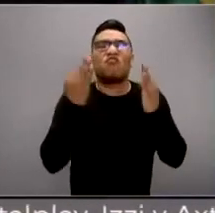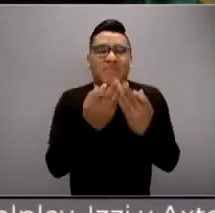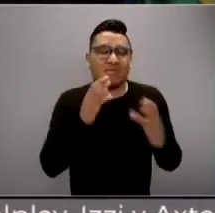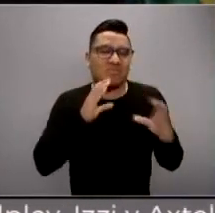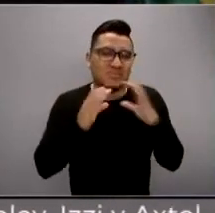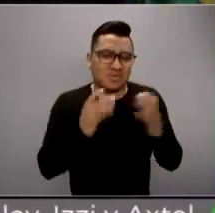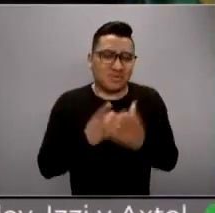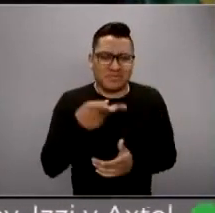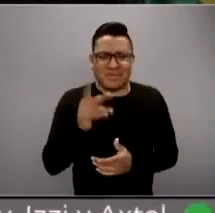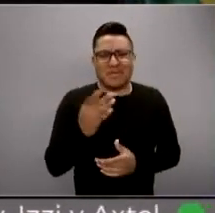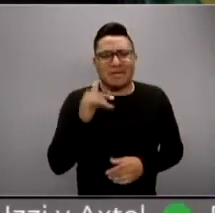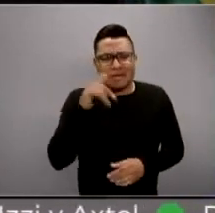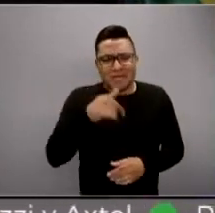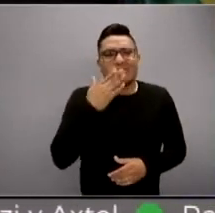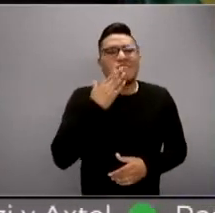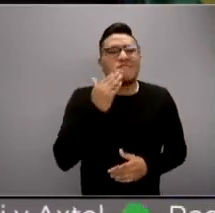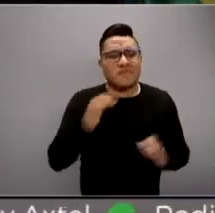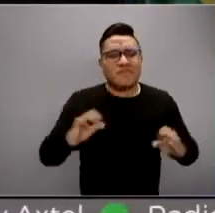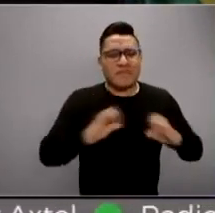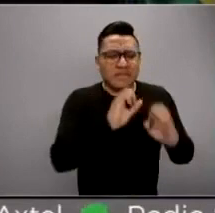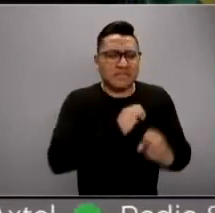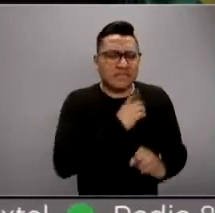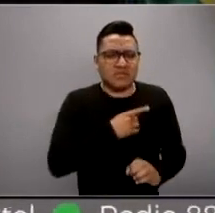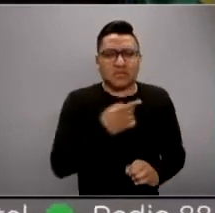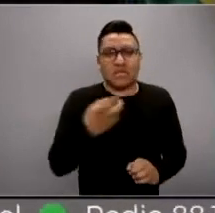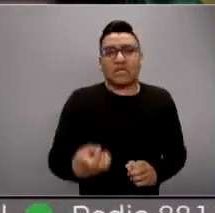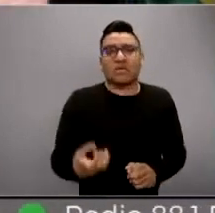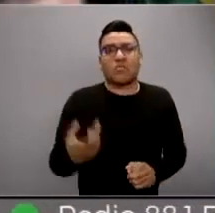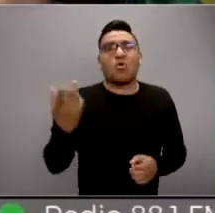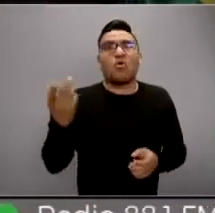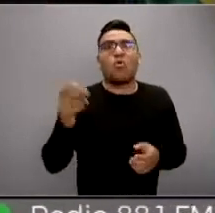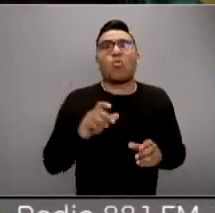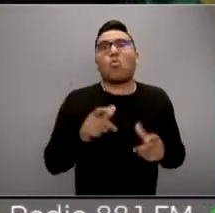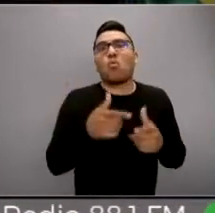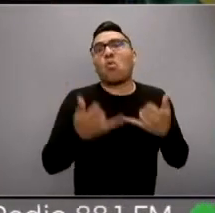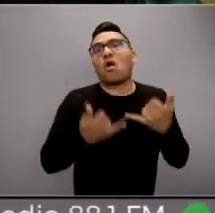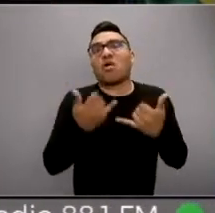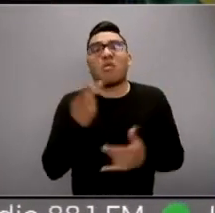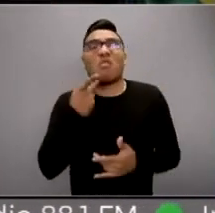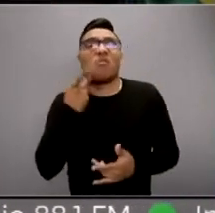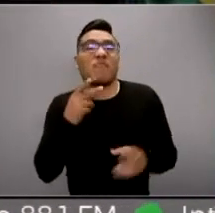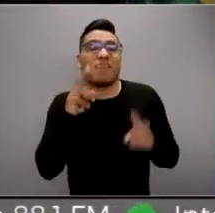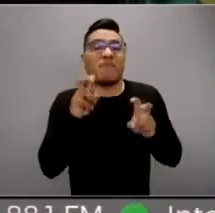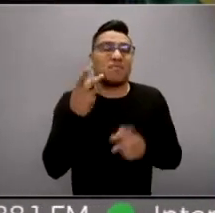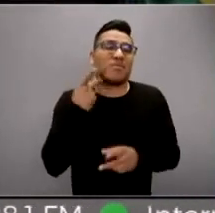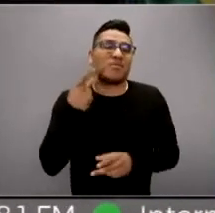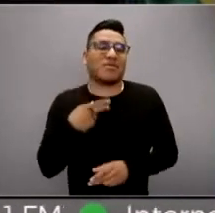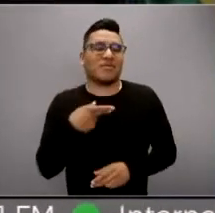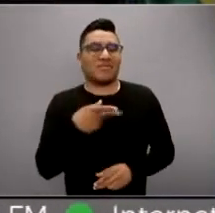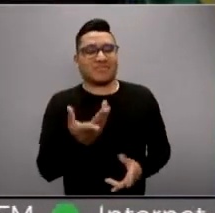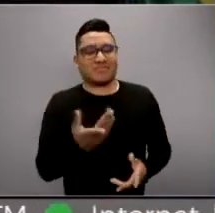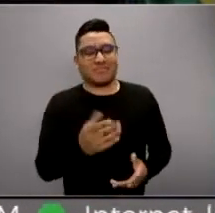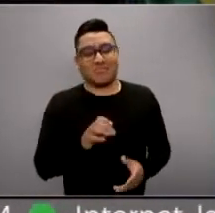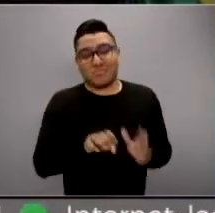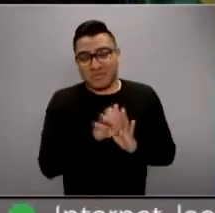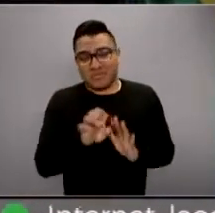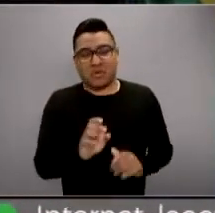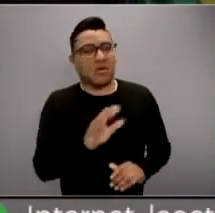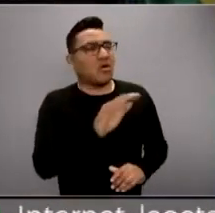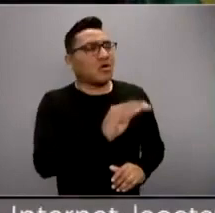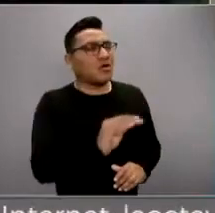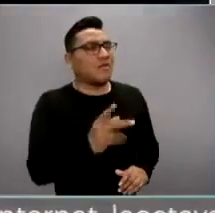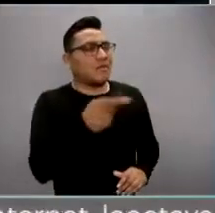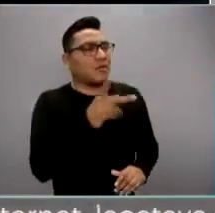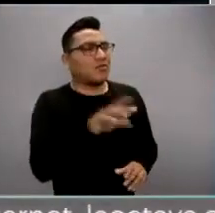amablemente en épocas de crisis y pandemia no estar jugando a tanta politiquería, por ejemplo. Pero a ver cómo te explicas, Ofelia, que lo que sí traes es un